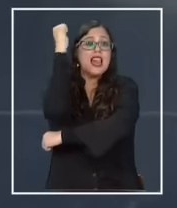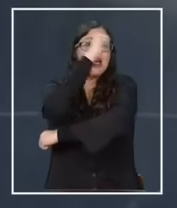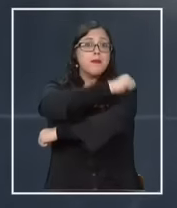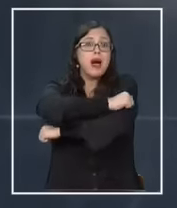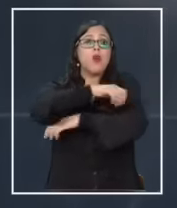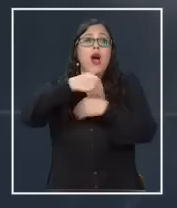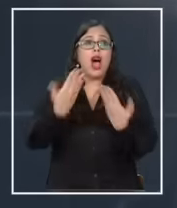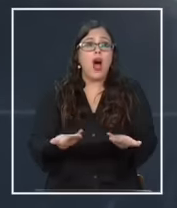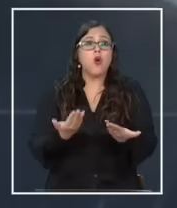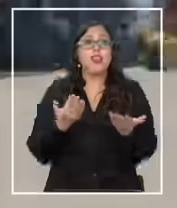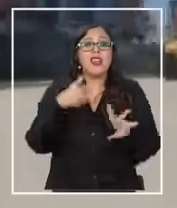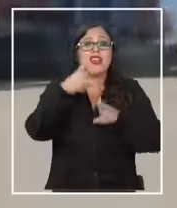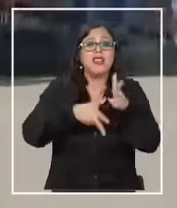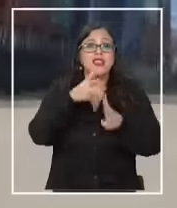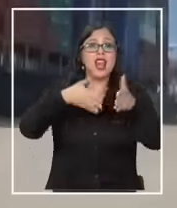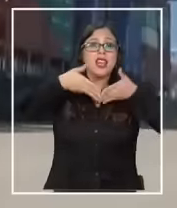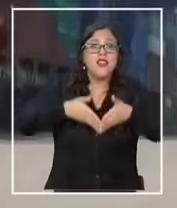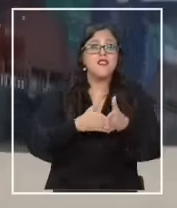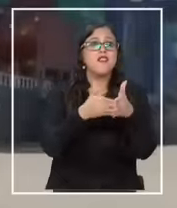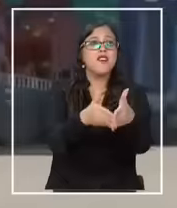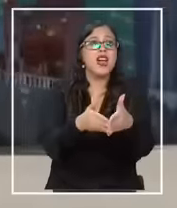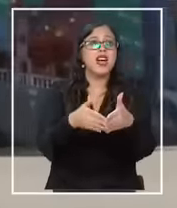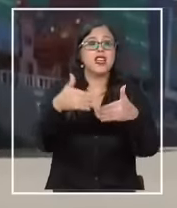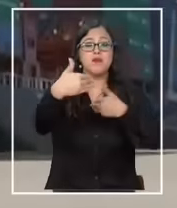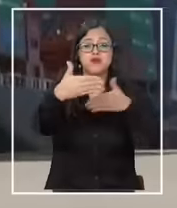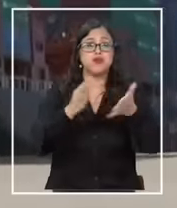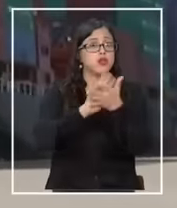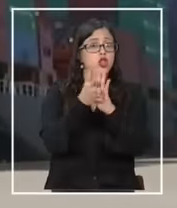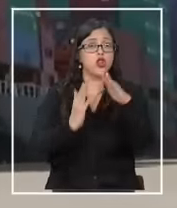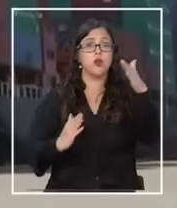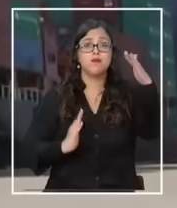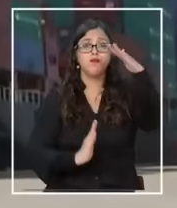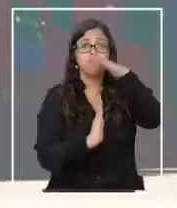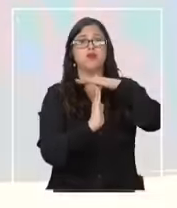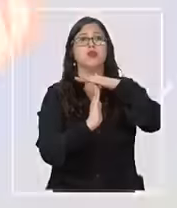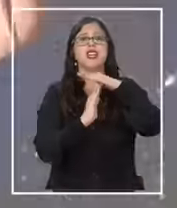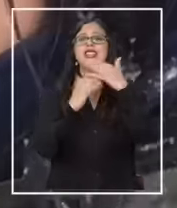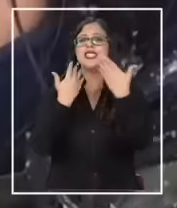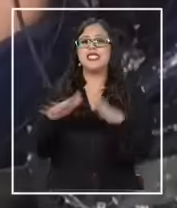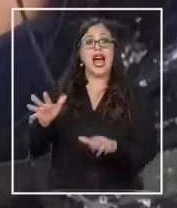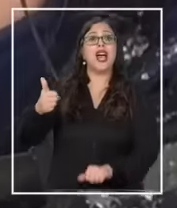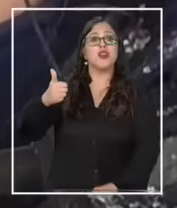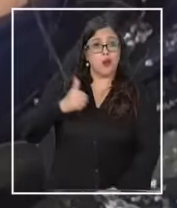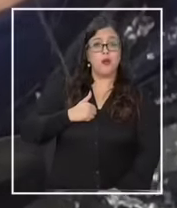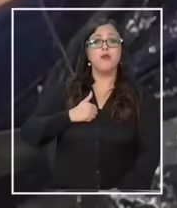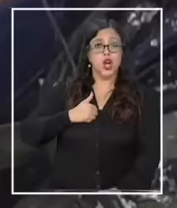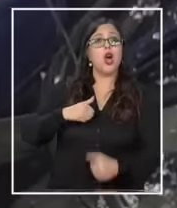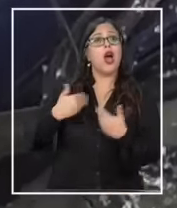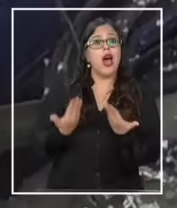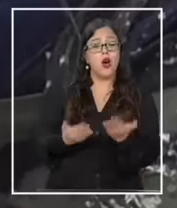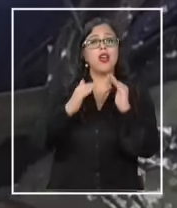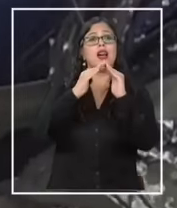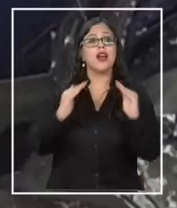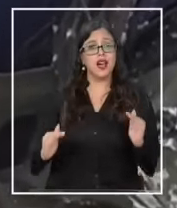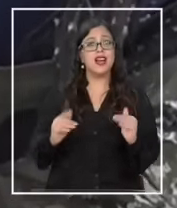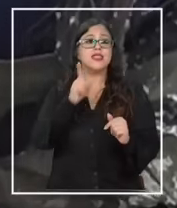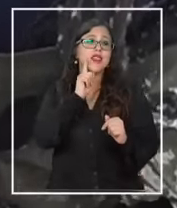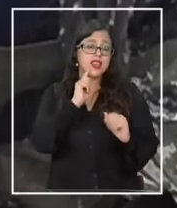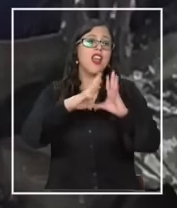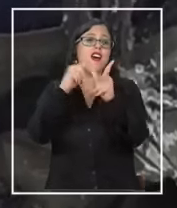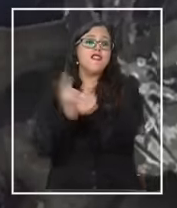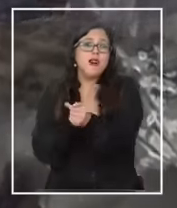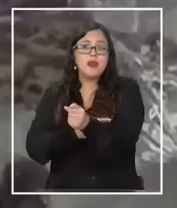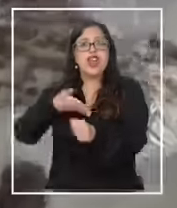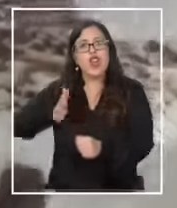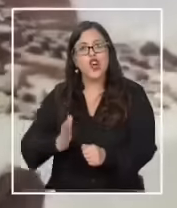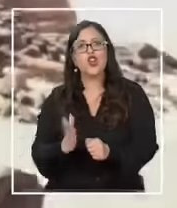trenes buses ferries y containers quedarán en pausa con su hazaña completada es tiempo de estar en casa formar una familia y